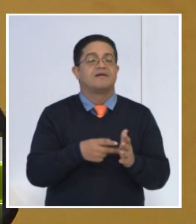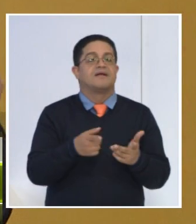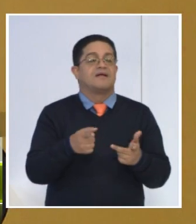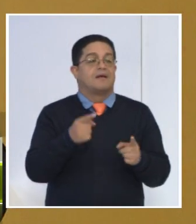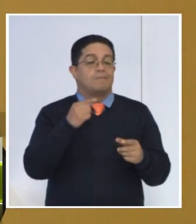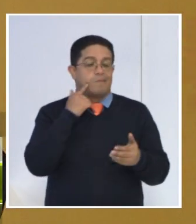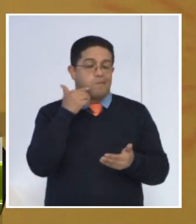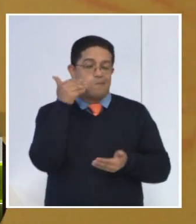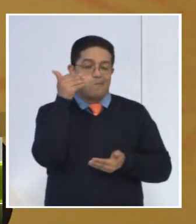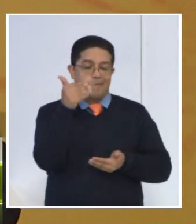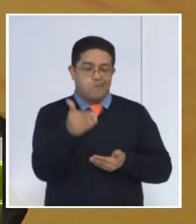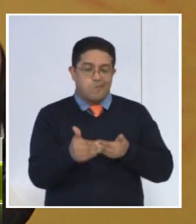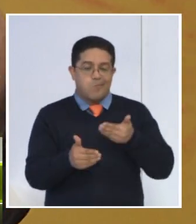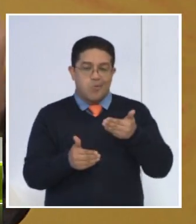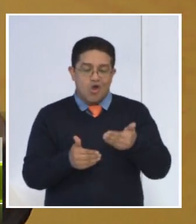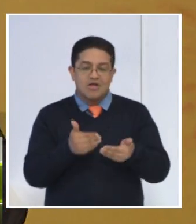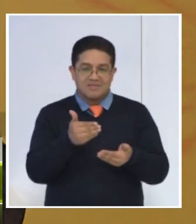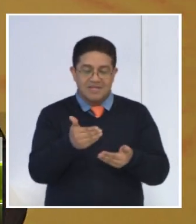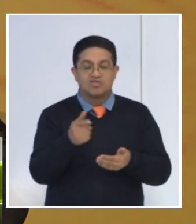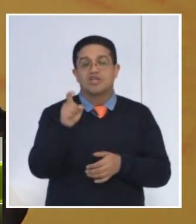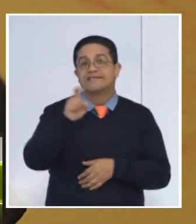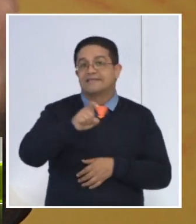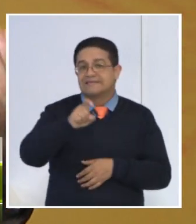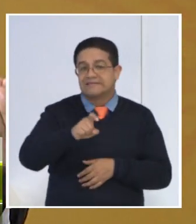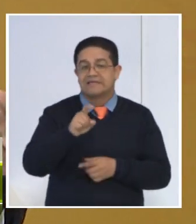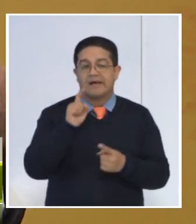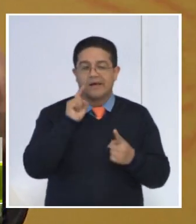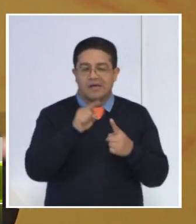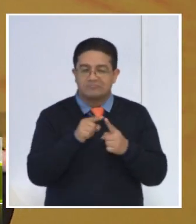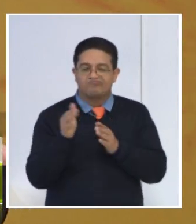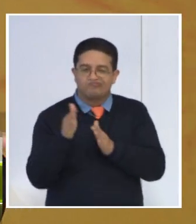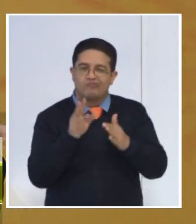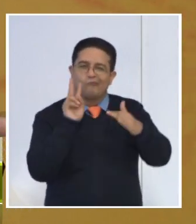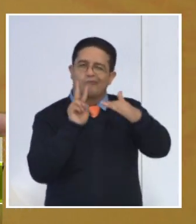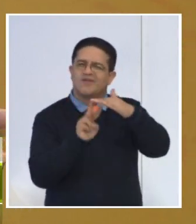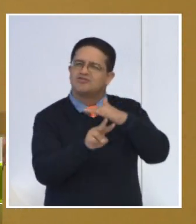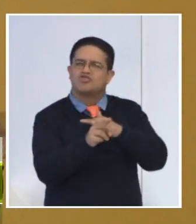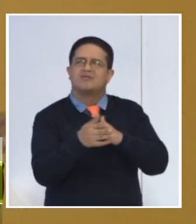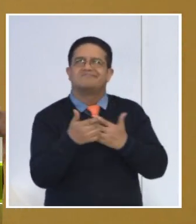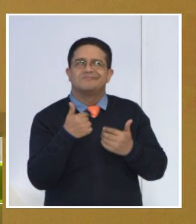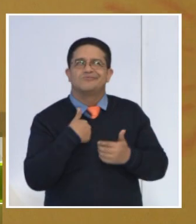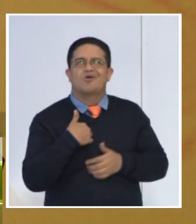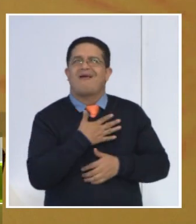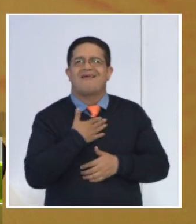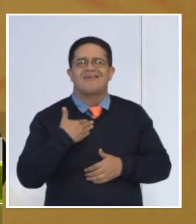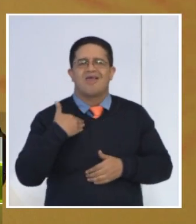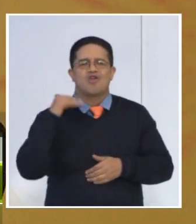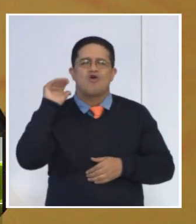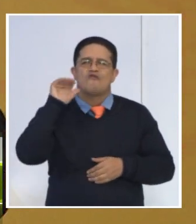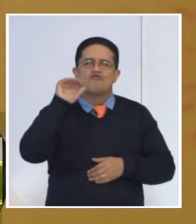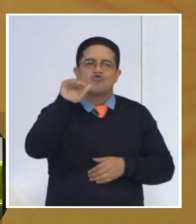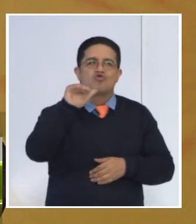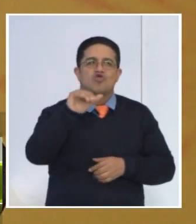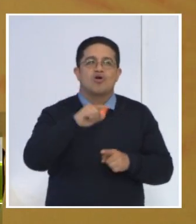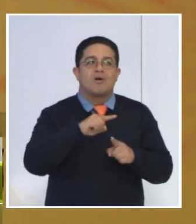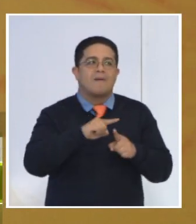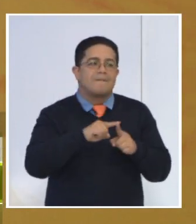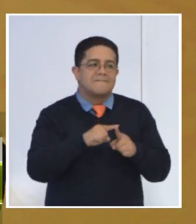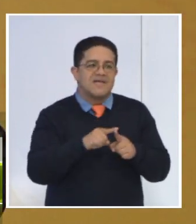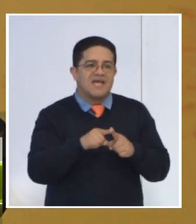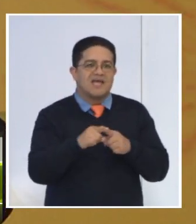nuestro proceso es necesario planificar, llevar a cabo, tener una visión acerca de lo que queremos lograr, sin que esto sea algo completamente